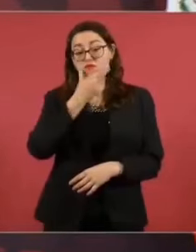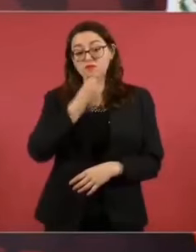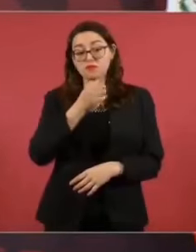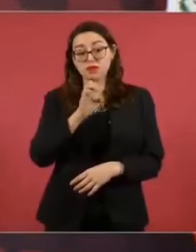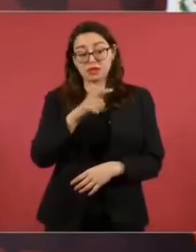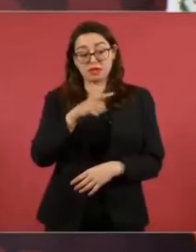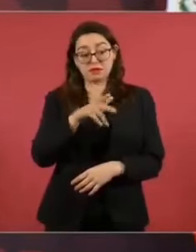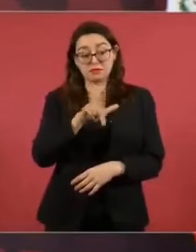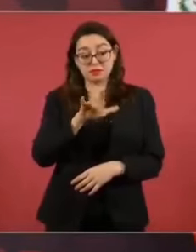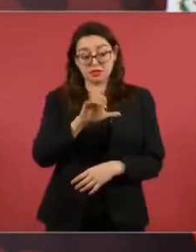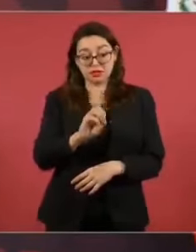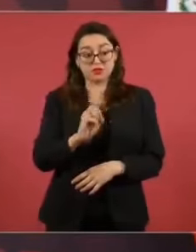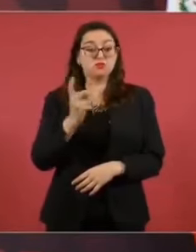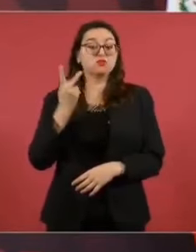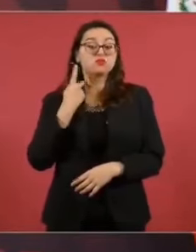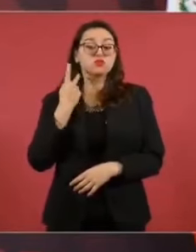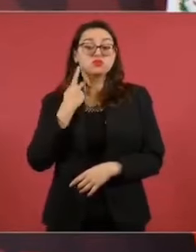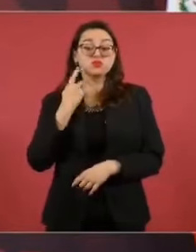para políticos,